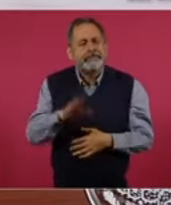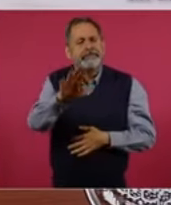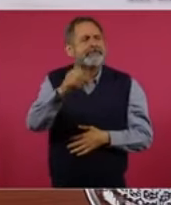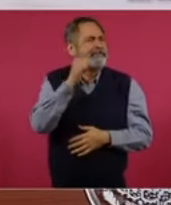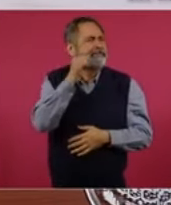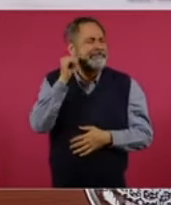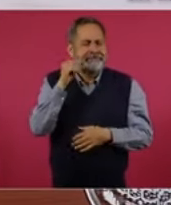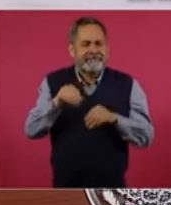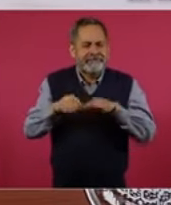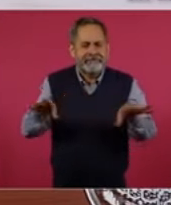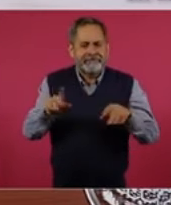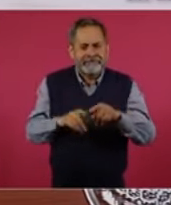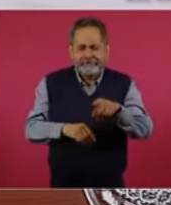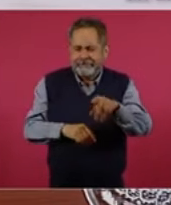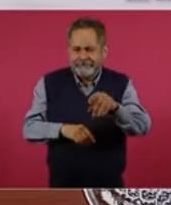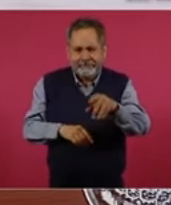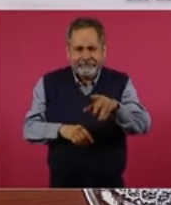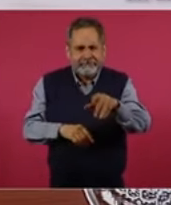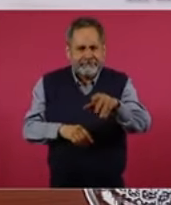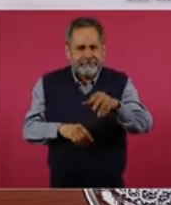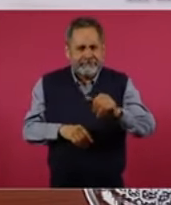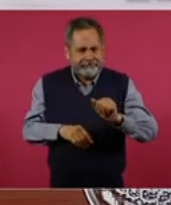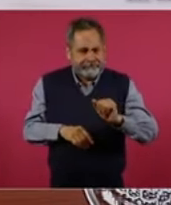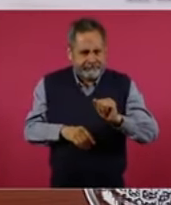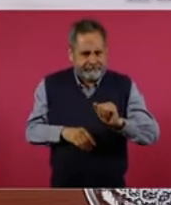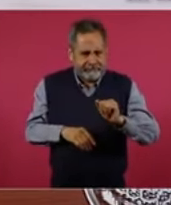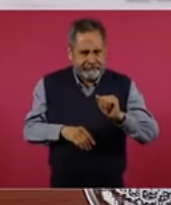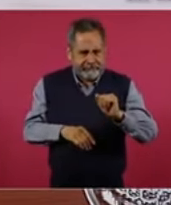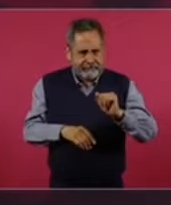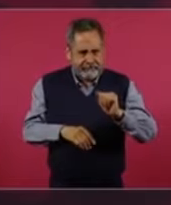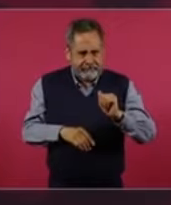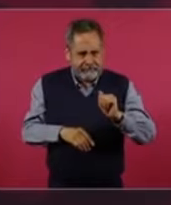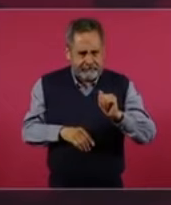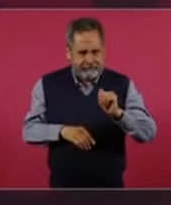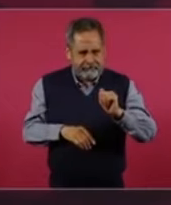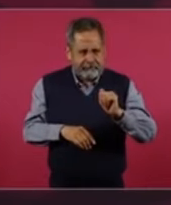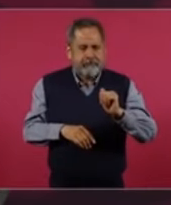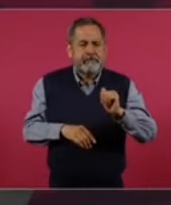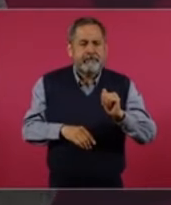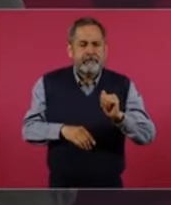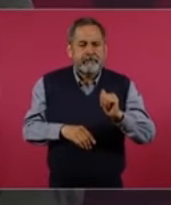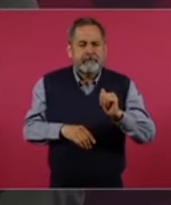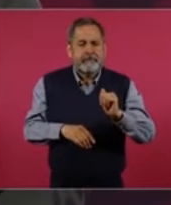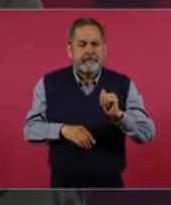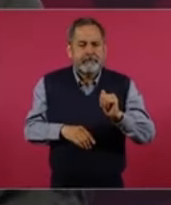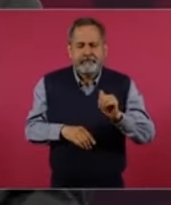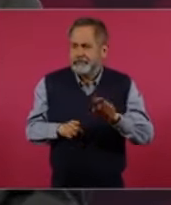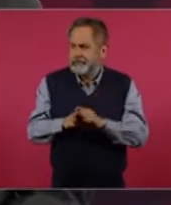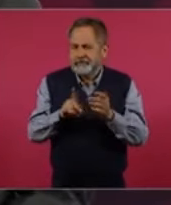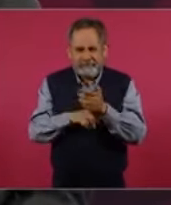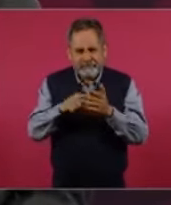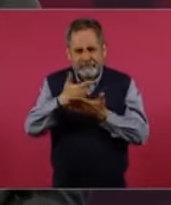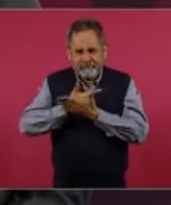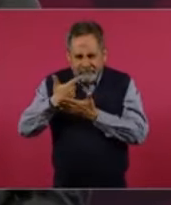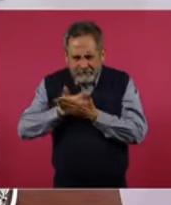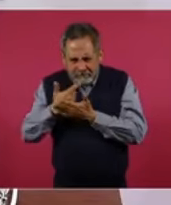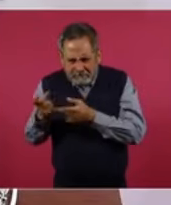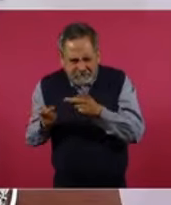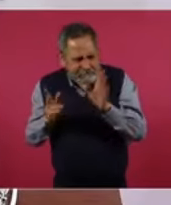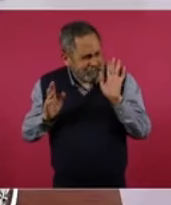encuesta